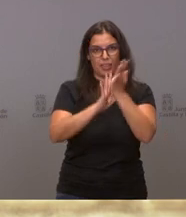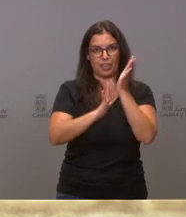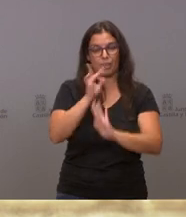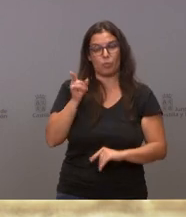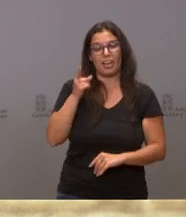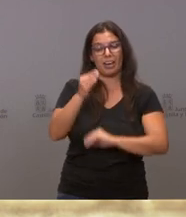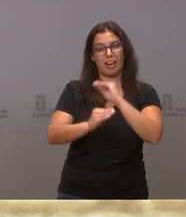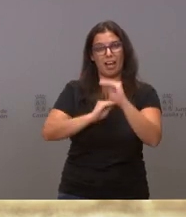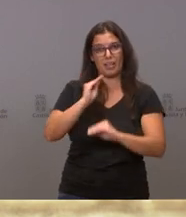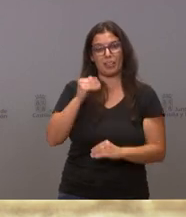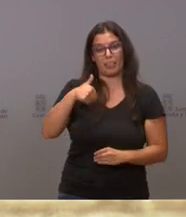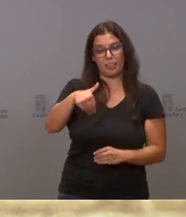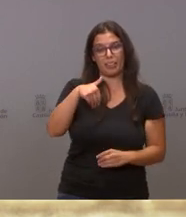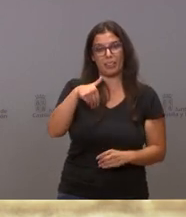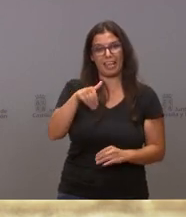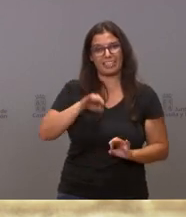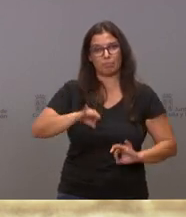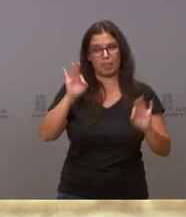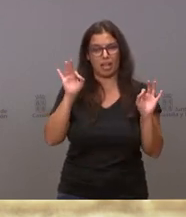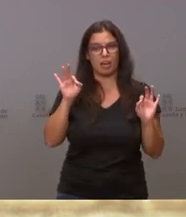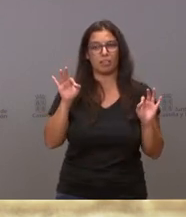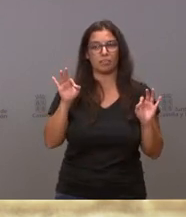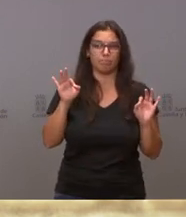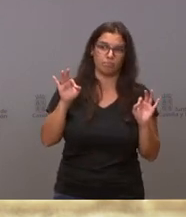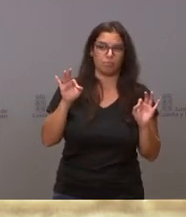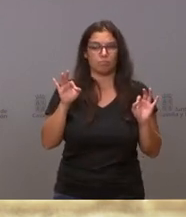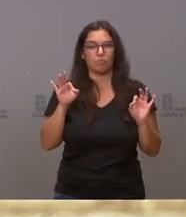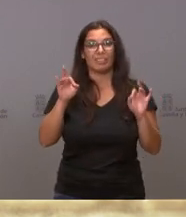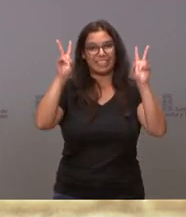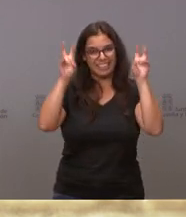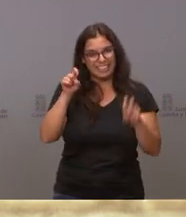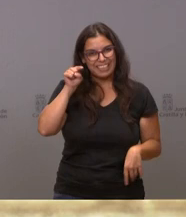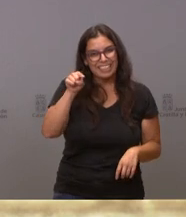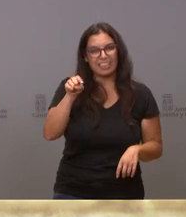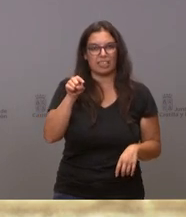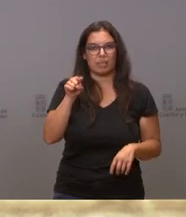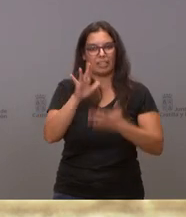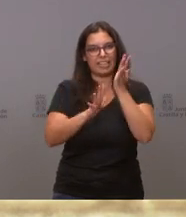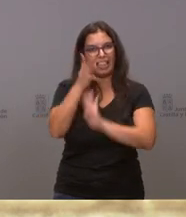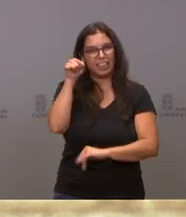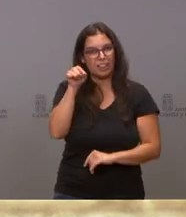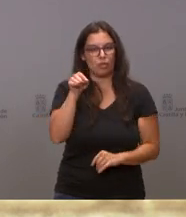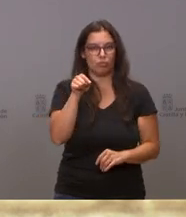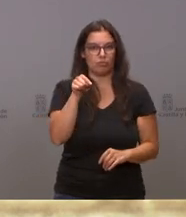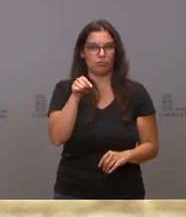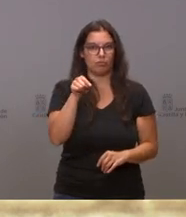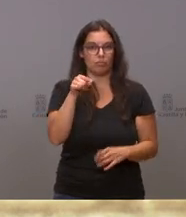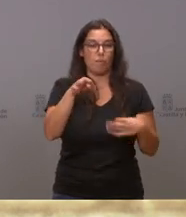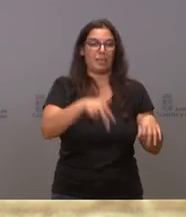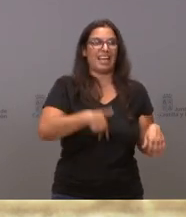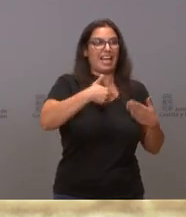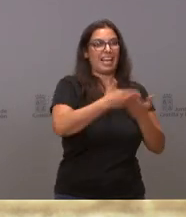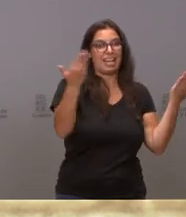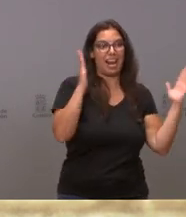comparecencia, digamos, especial sobre este incendio, donde informará